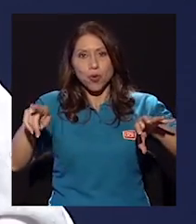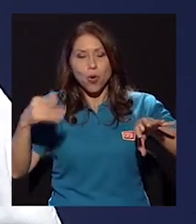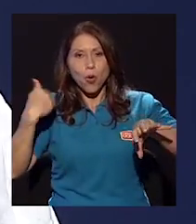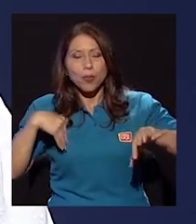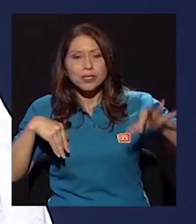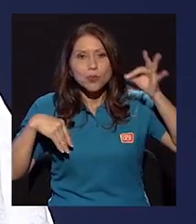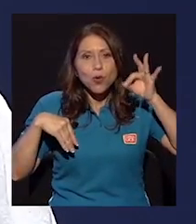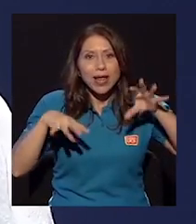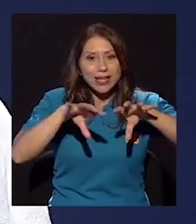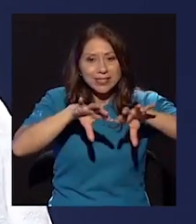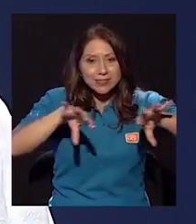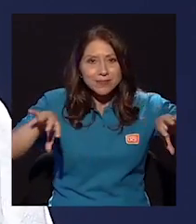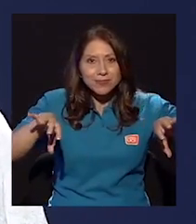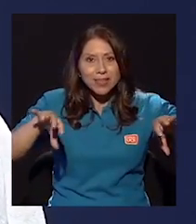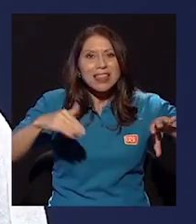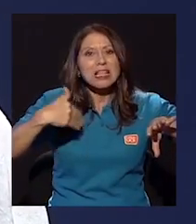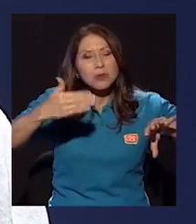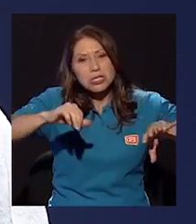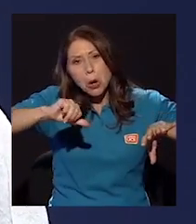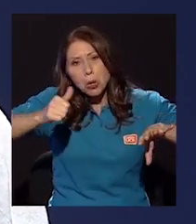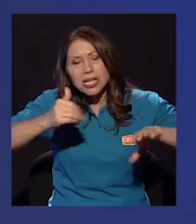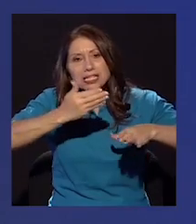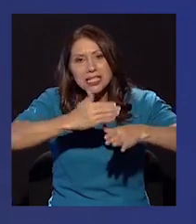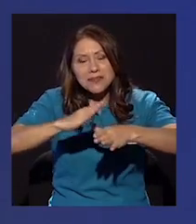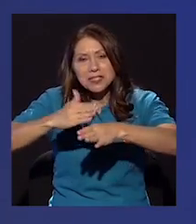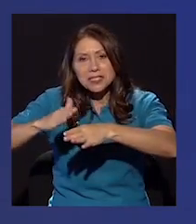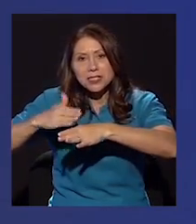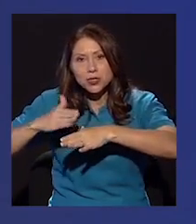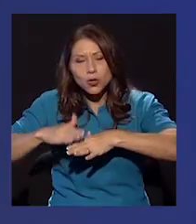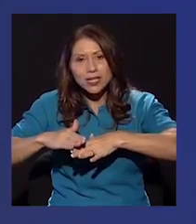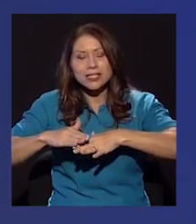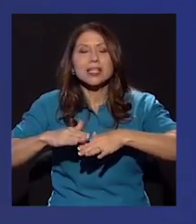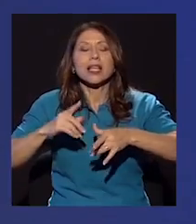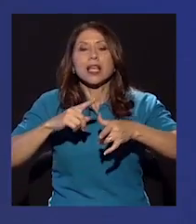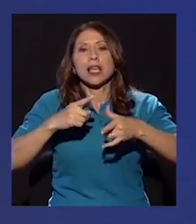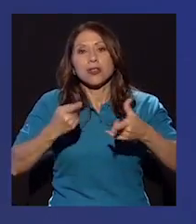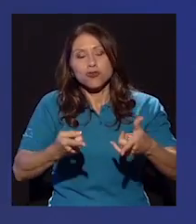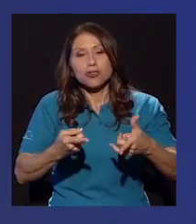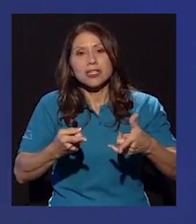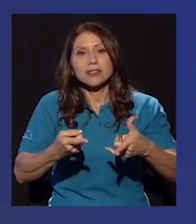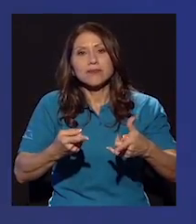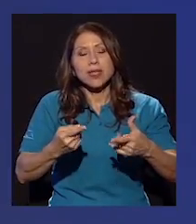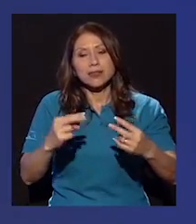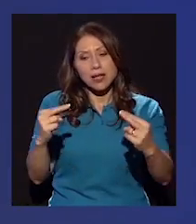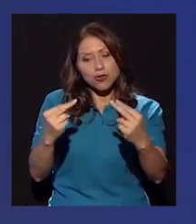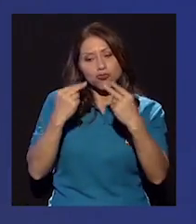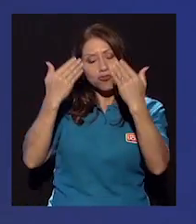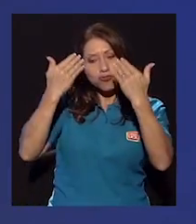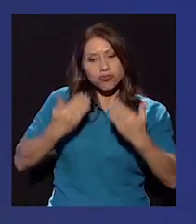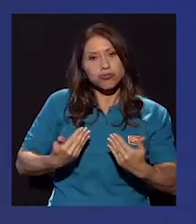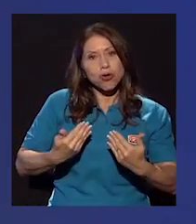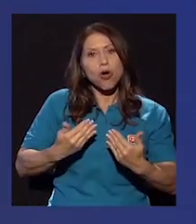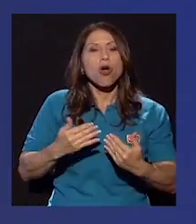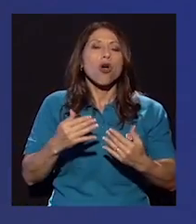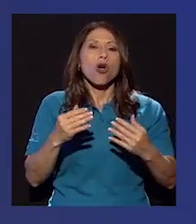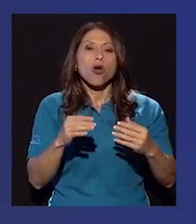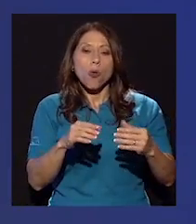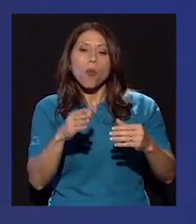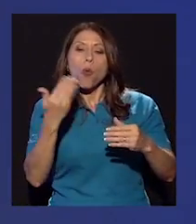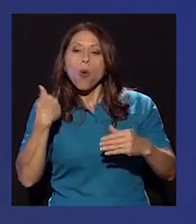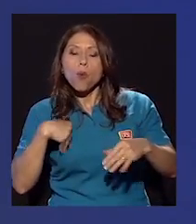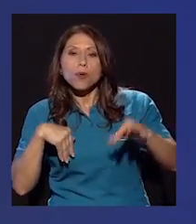y mujeres, luego hay otras pequeñas divisiones, se nos construye como seres opuestos y a la vez